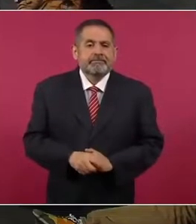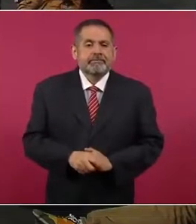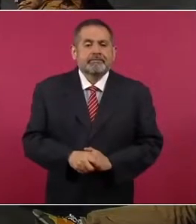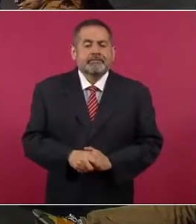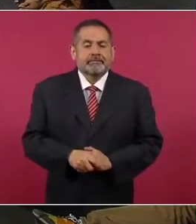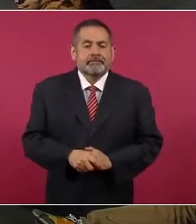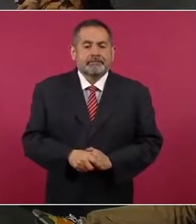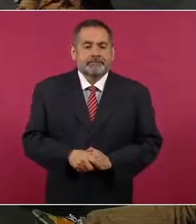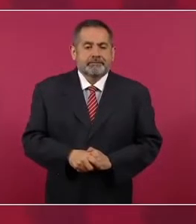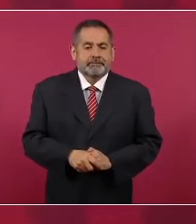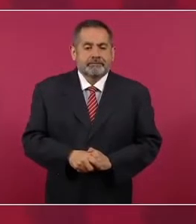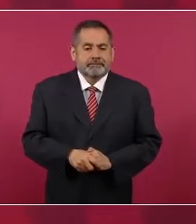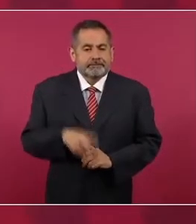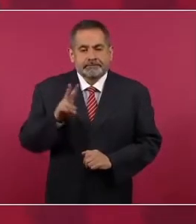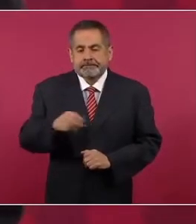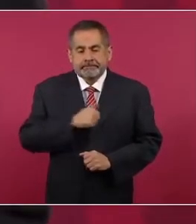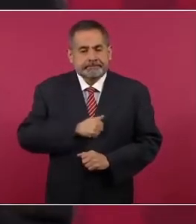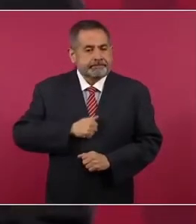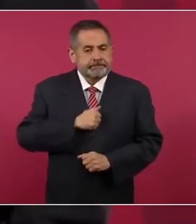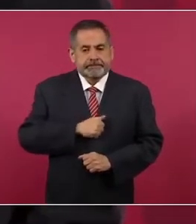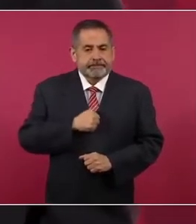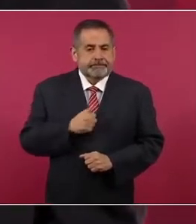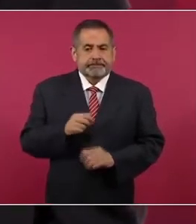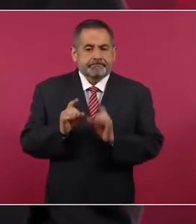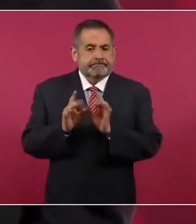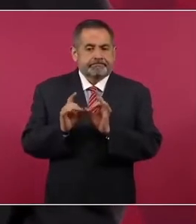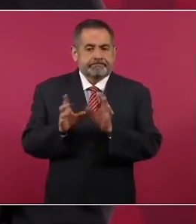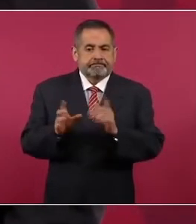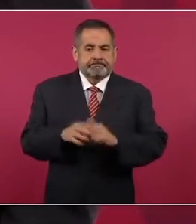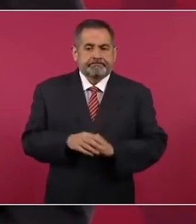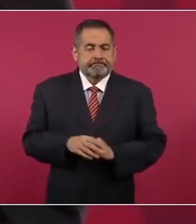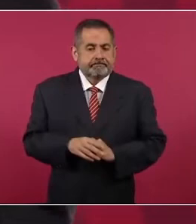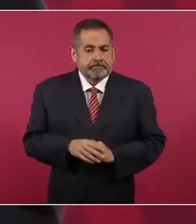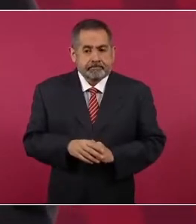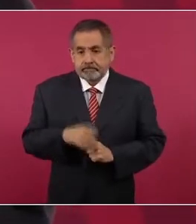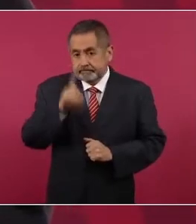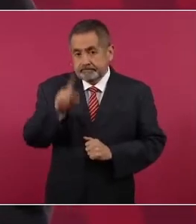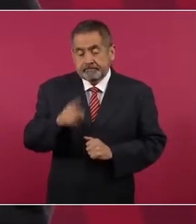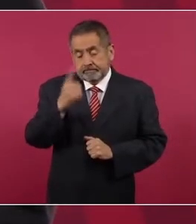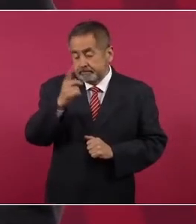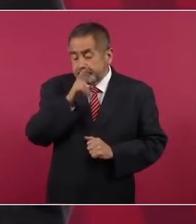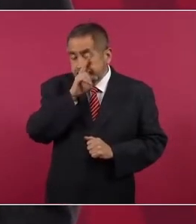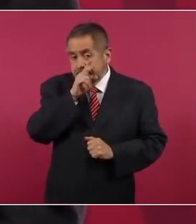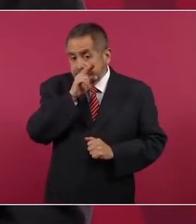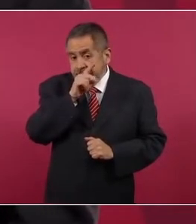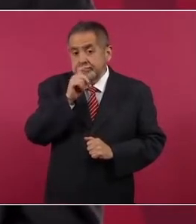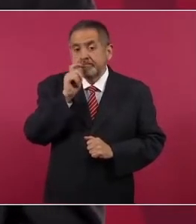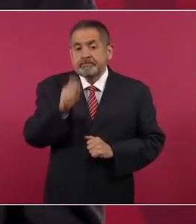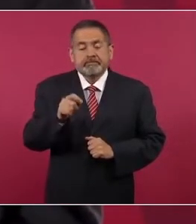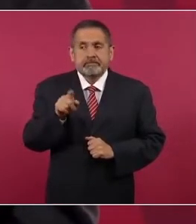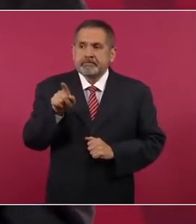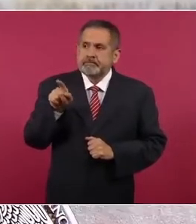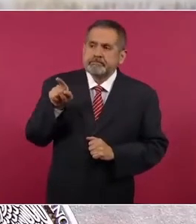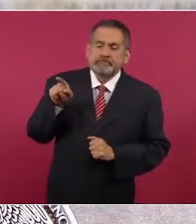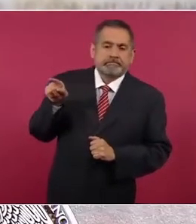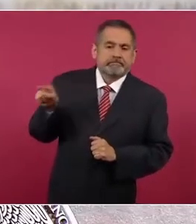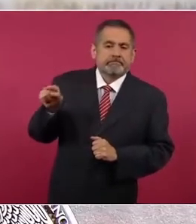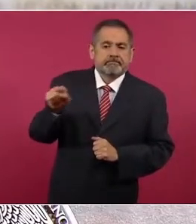Es muy lamentable. Lo más preocupante es la actitud